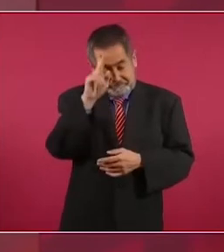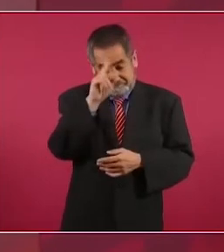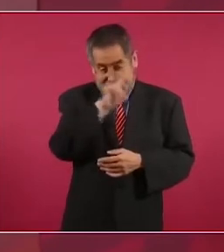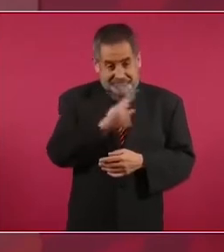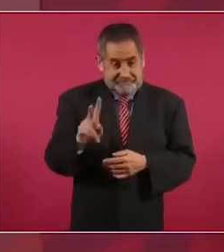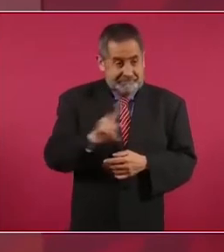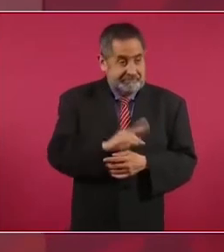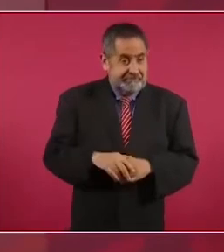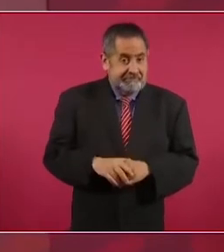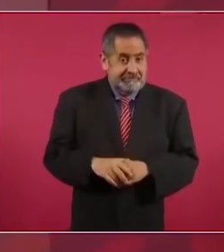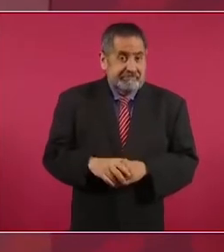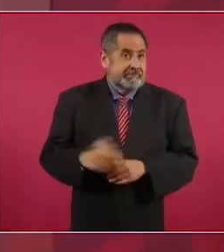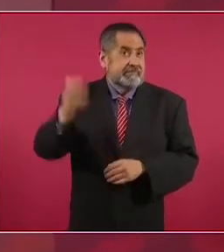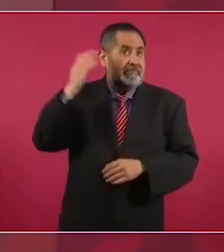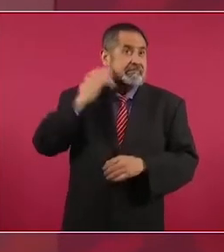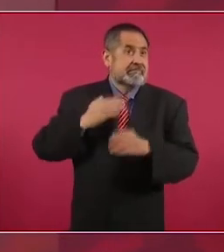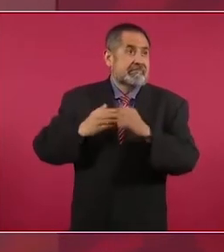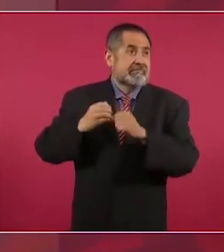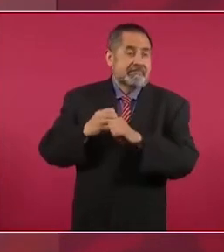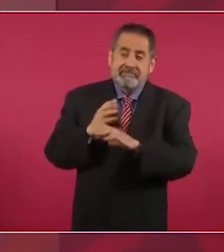en la historia del país.